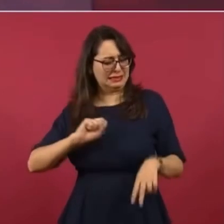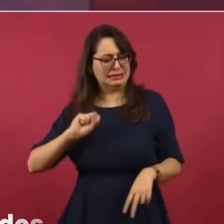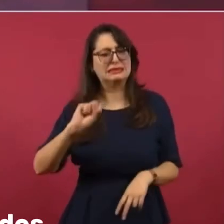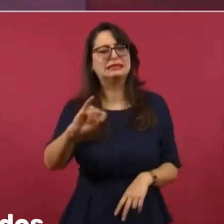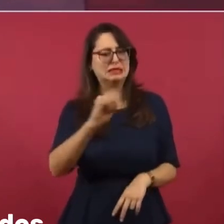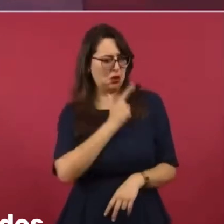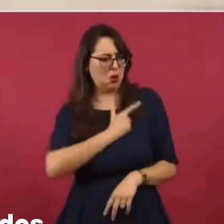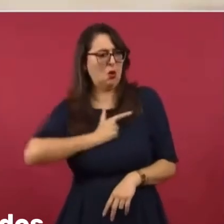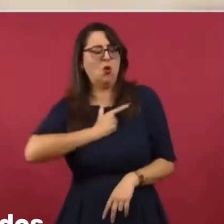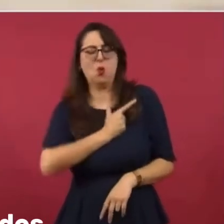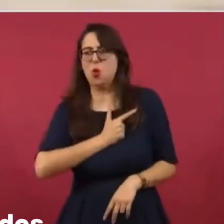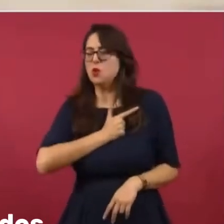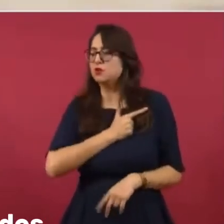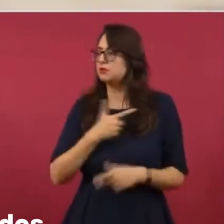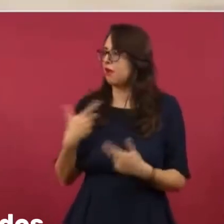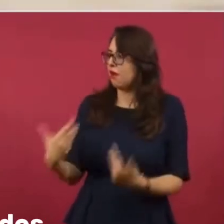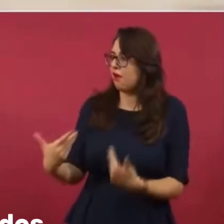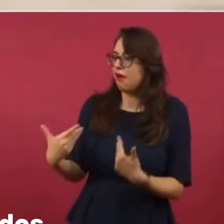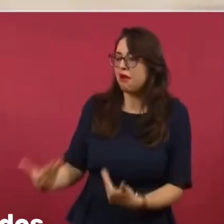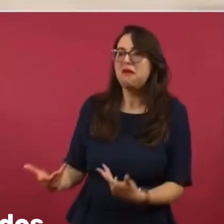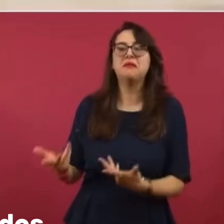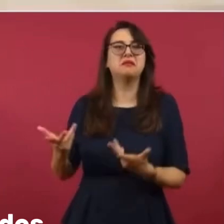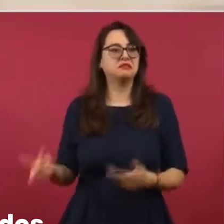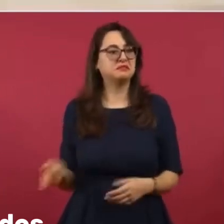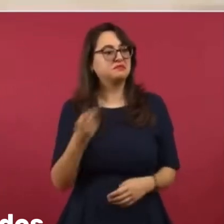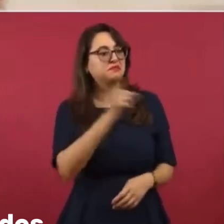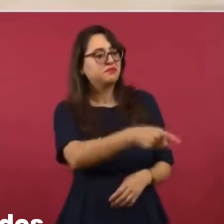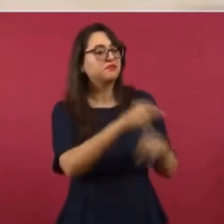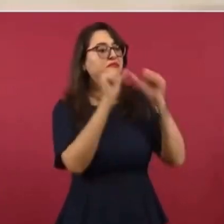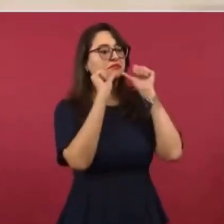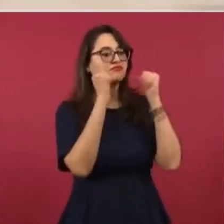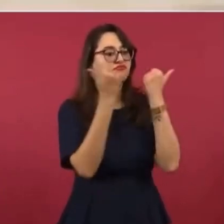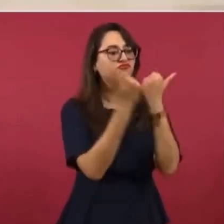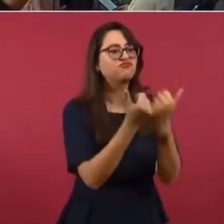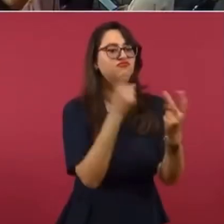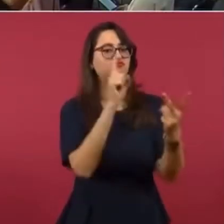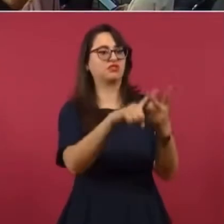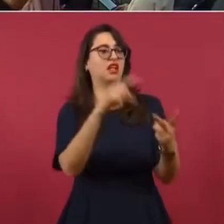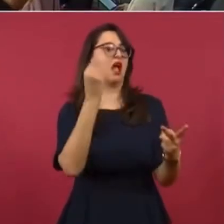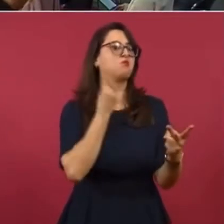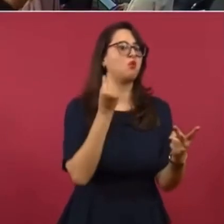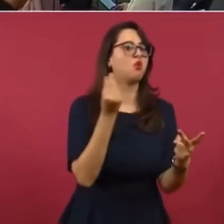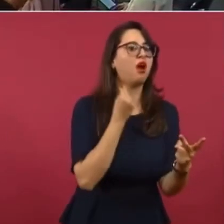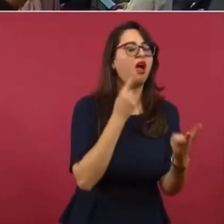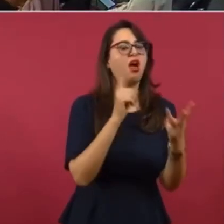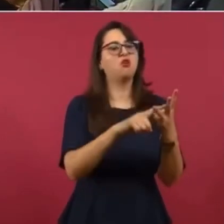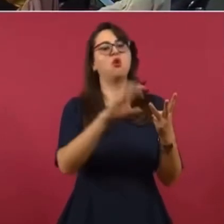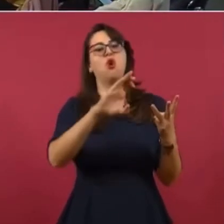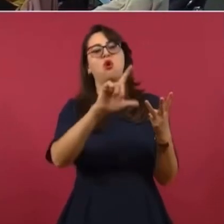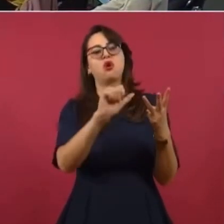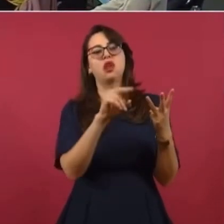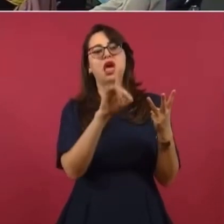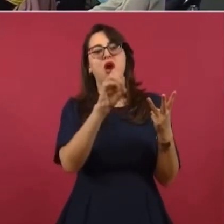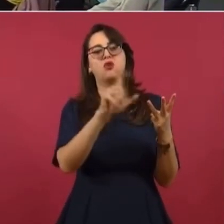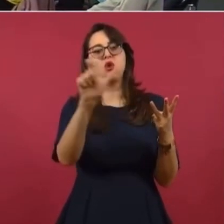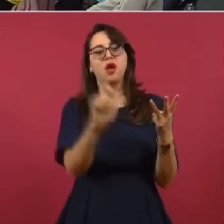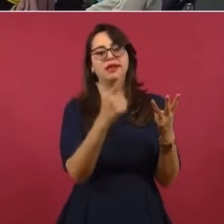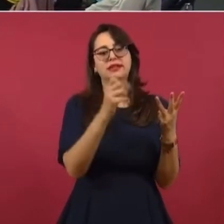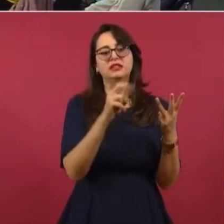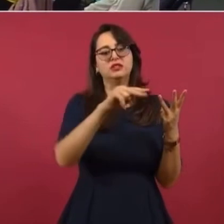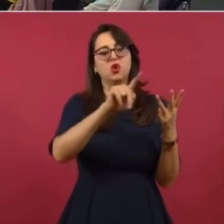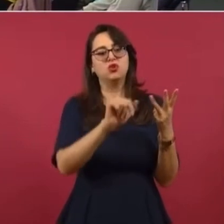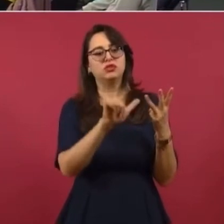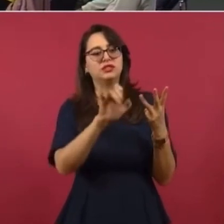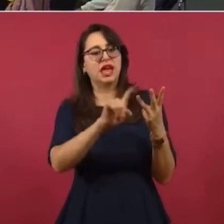La asociación de Claudia X. González, de abogados, se